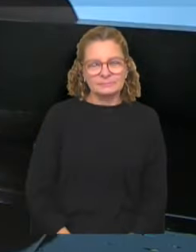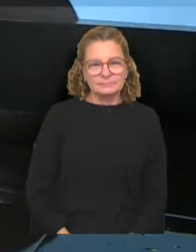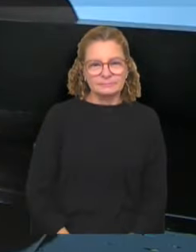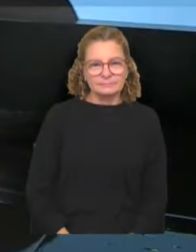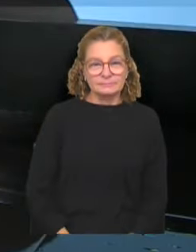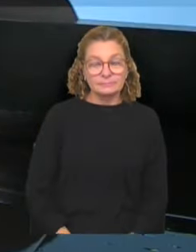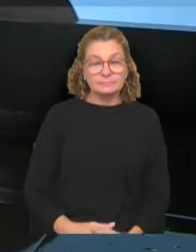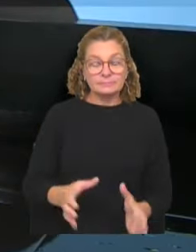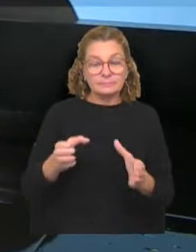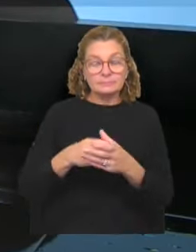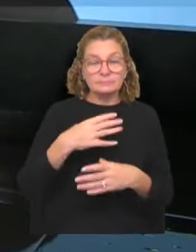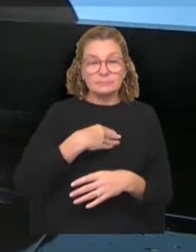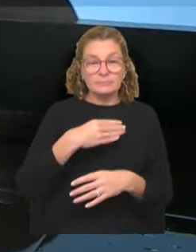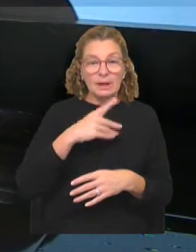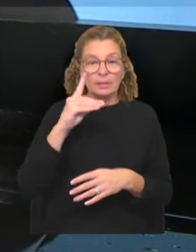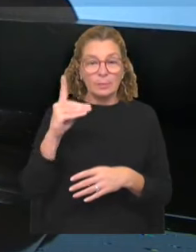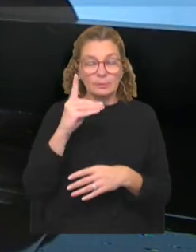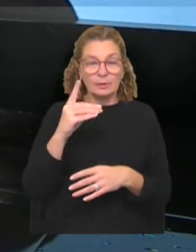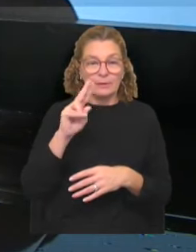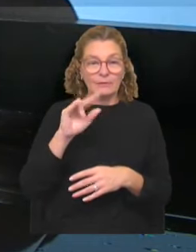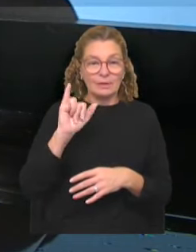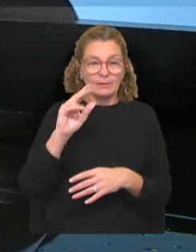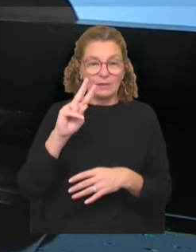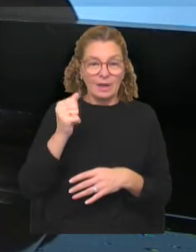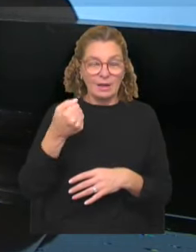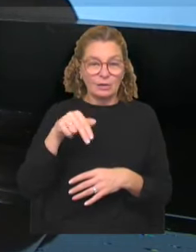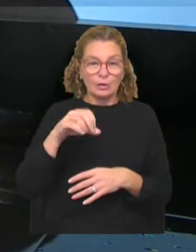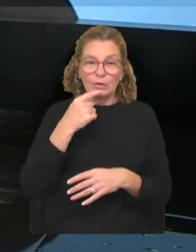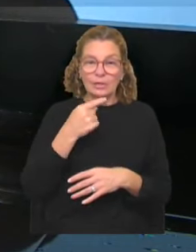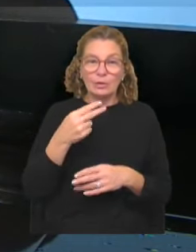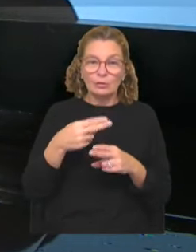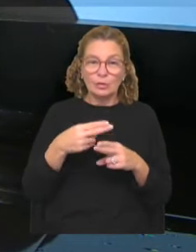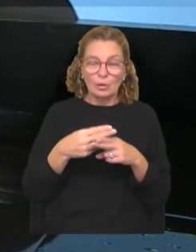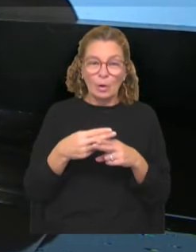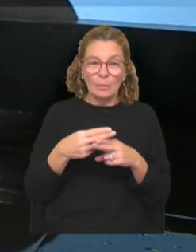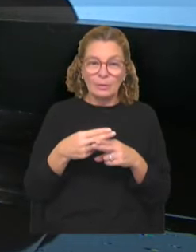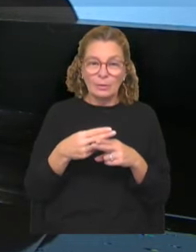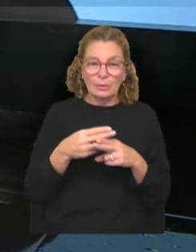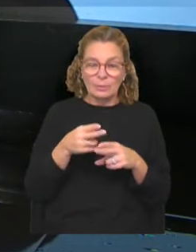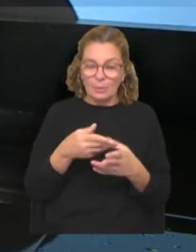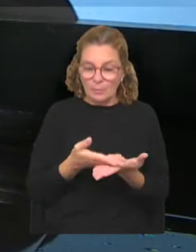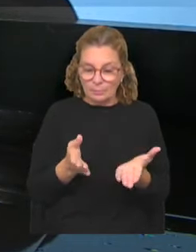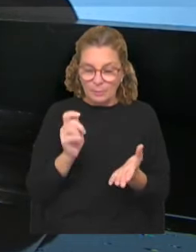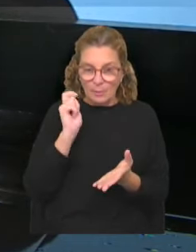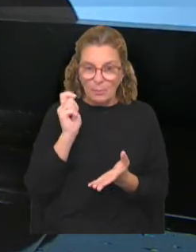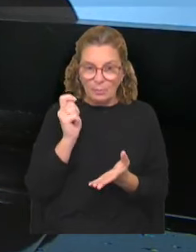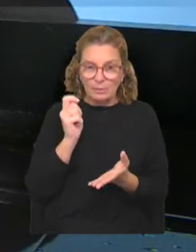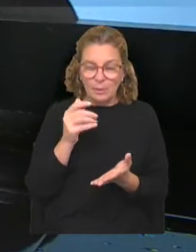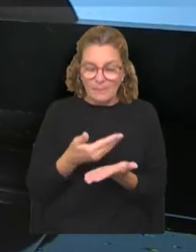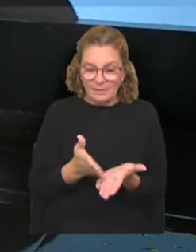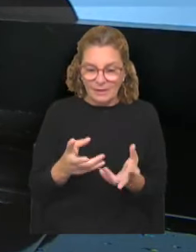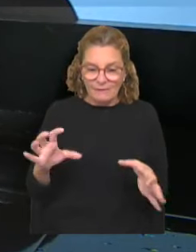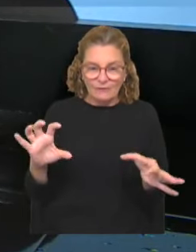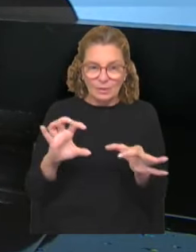Y en el Partido Nacional el diputado Álvaro Viviano dijo que su nombre está sometido al escárnio público al aparecer